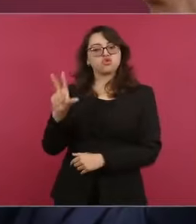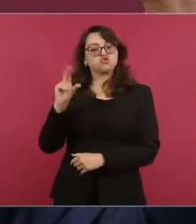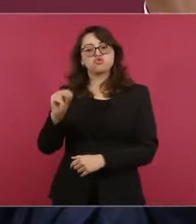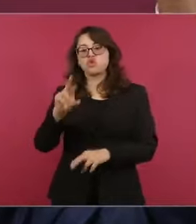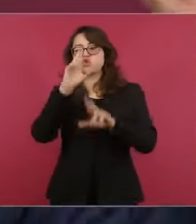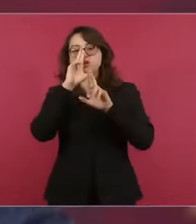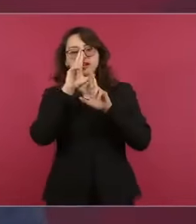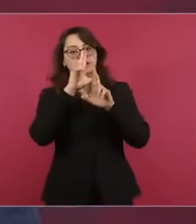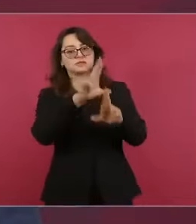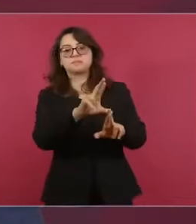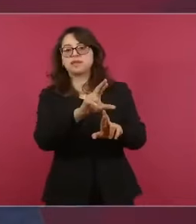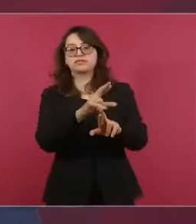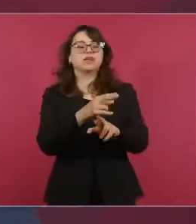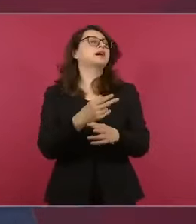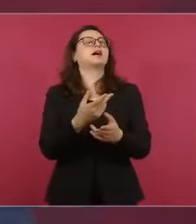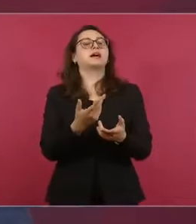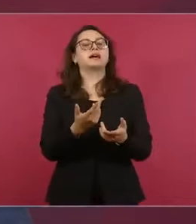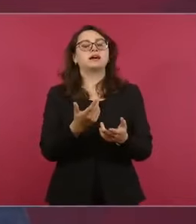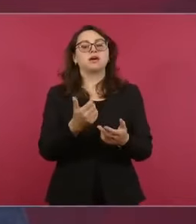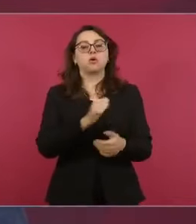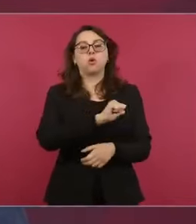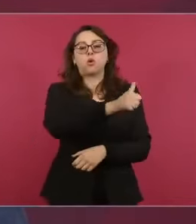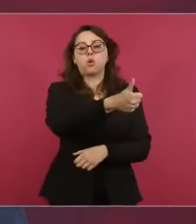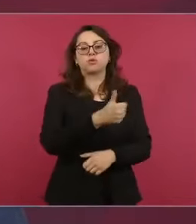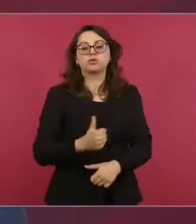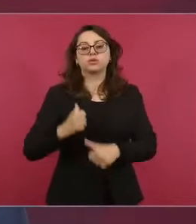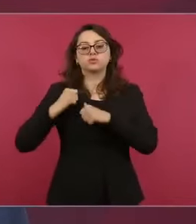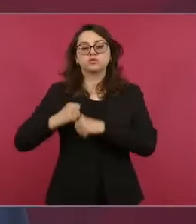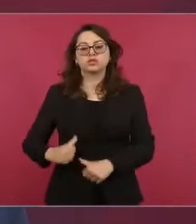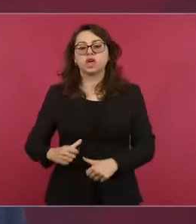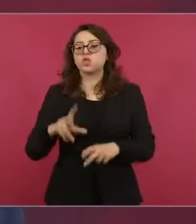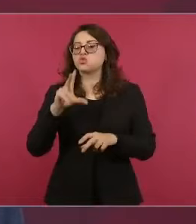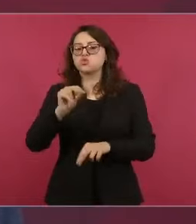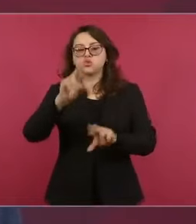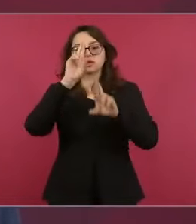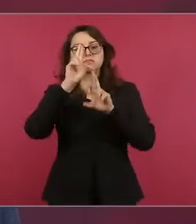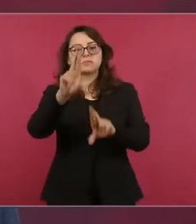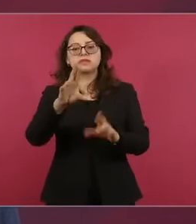violación flagrante a la Constitución?